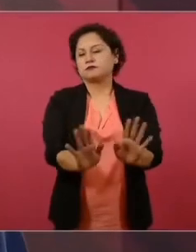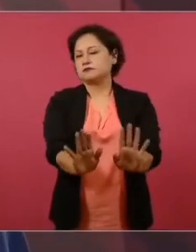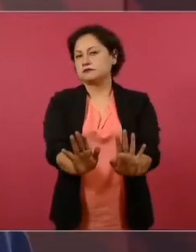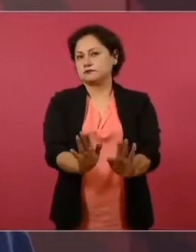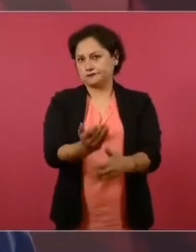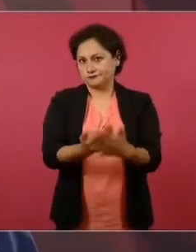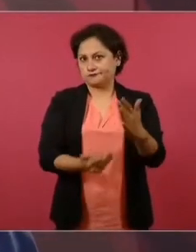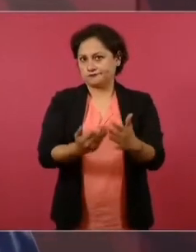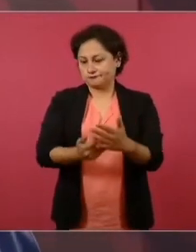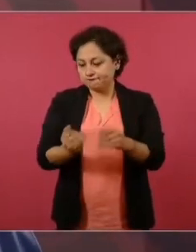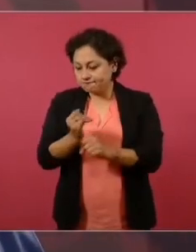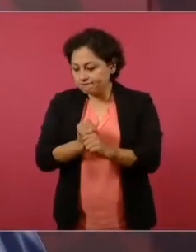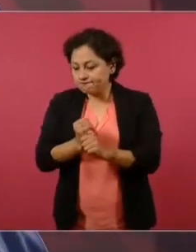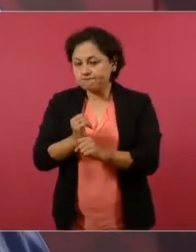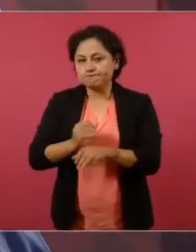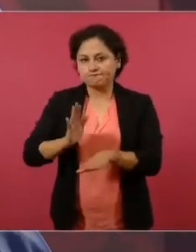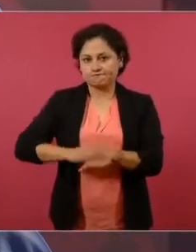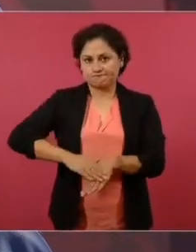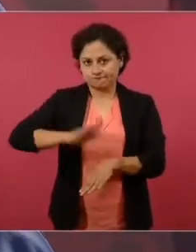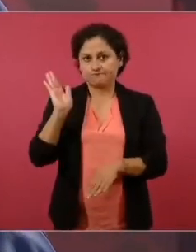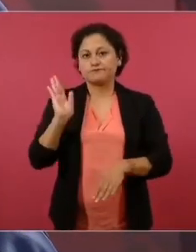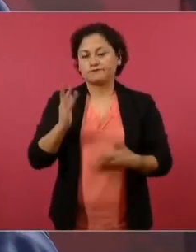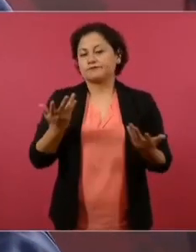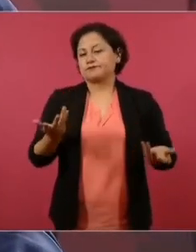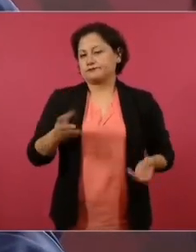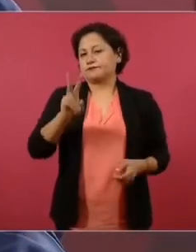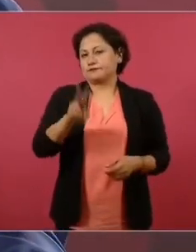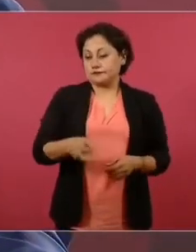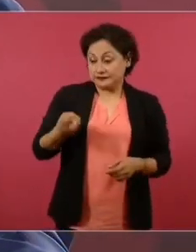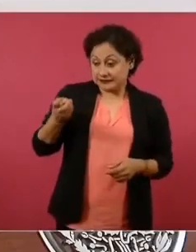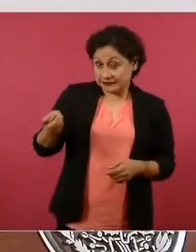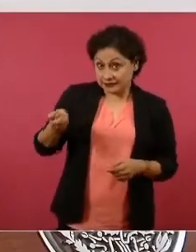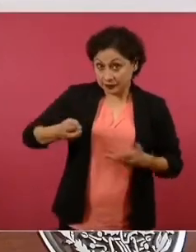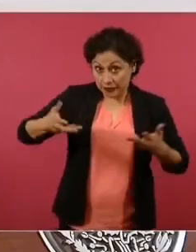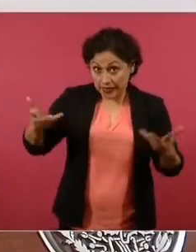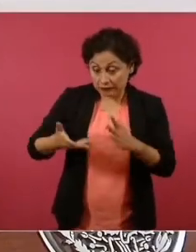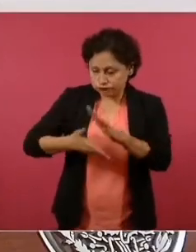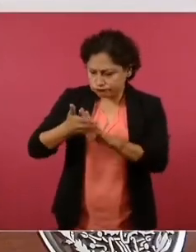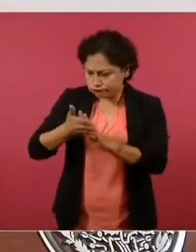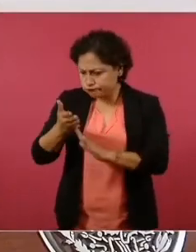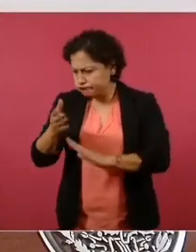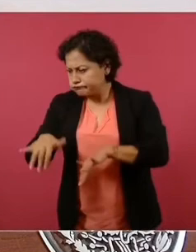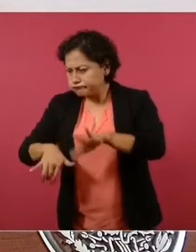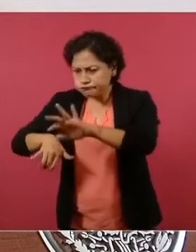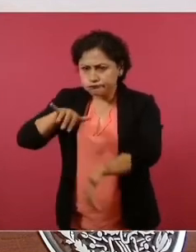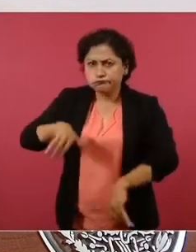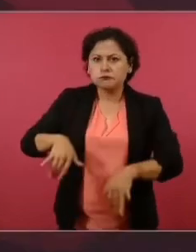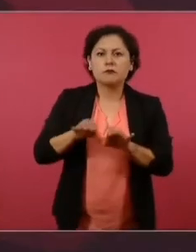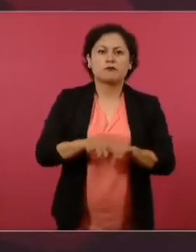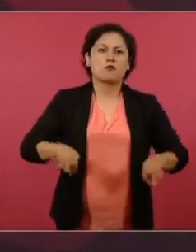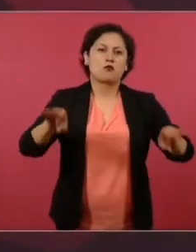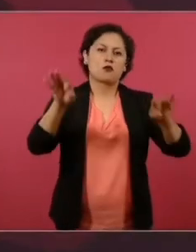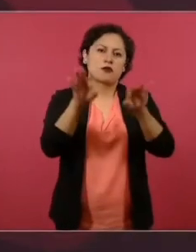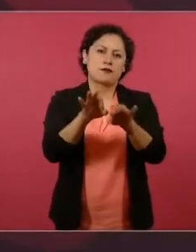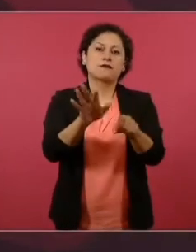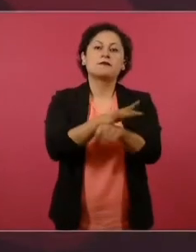Es muy importante lo que se está haciendo porque queda también, volvemos a lo mismo,